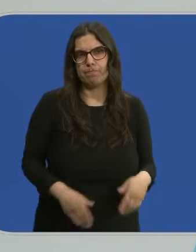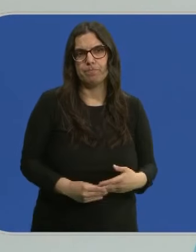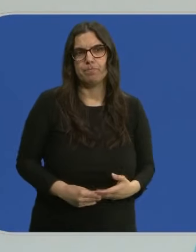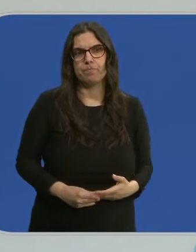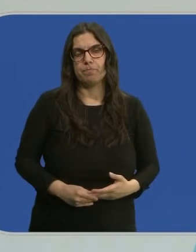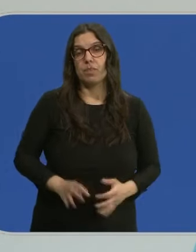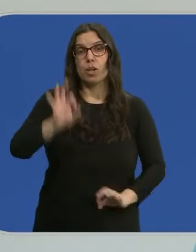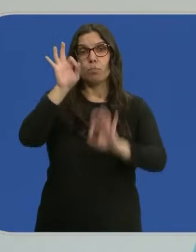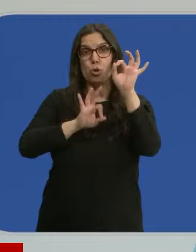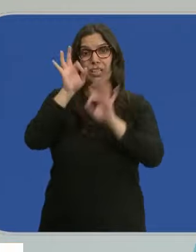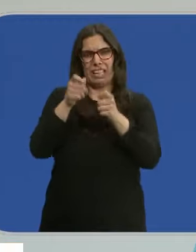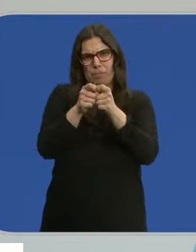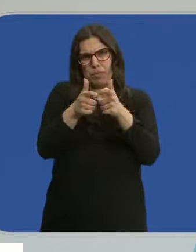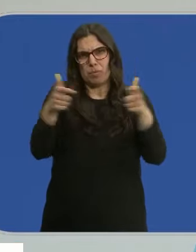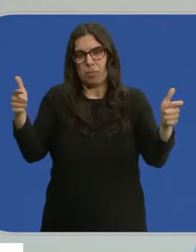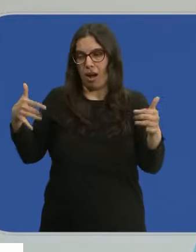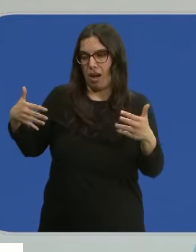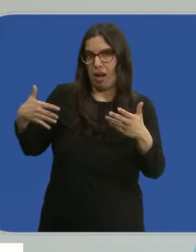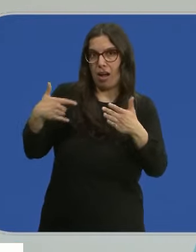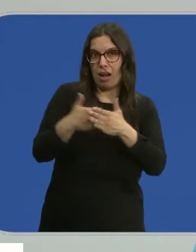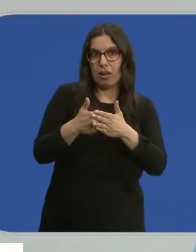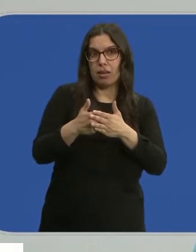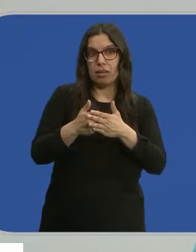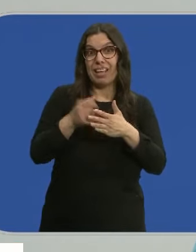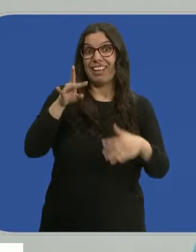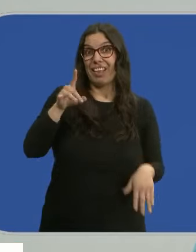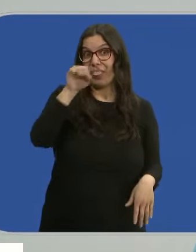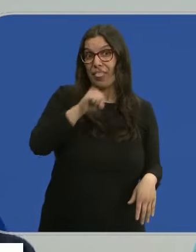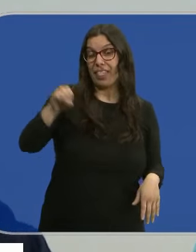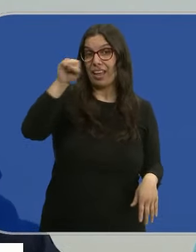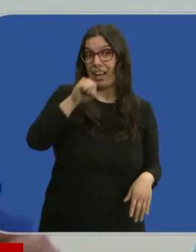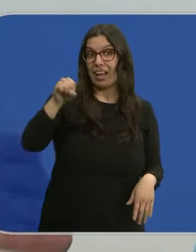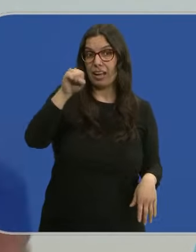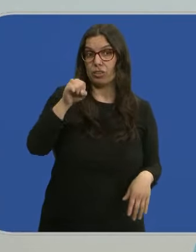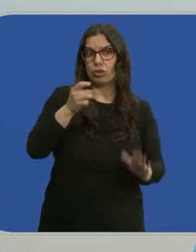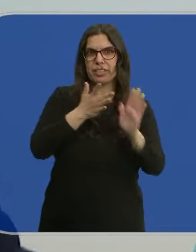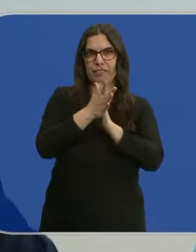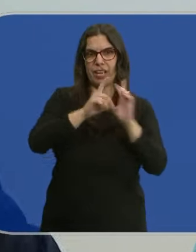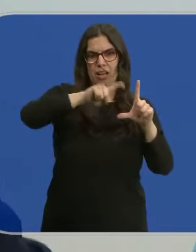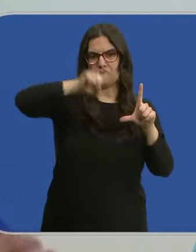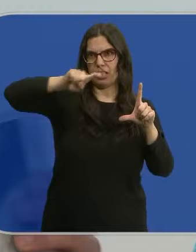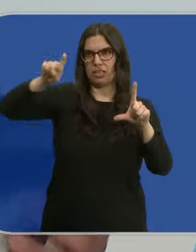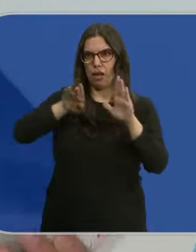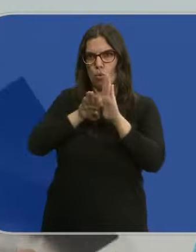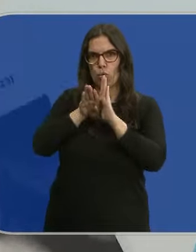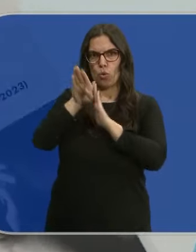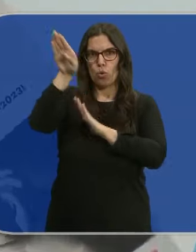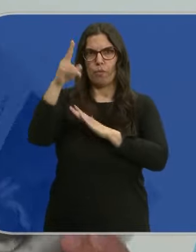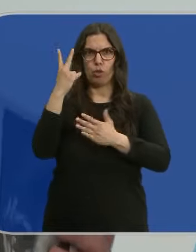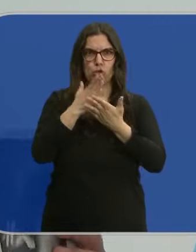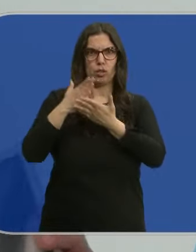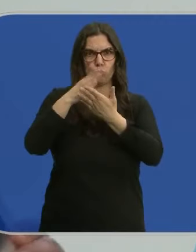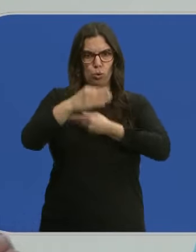La tasa de crecimiento a lo largo de estos 15 últimos años que suponen la evolución de estos dos estudios que hemos